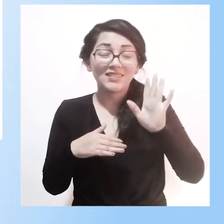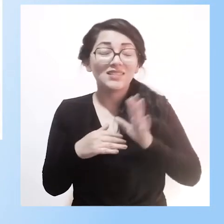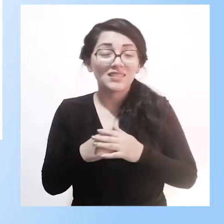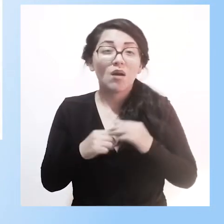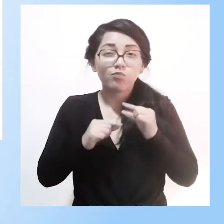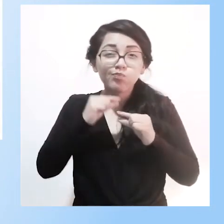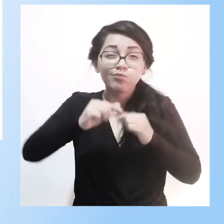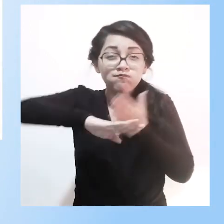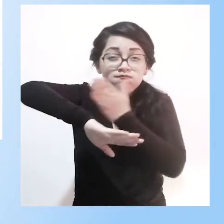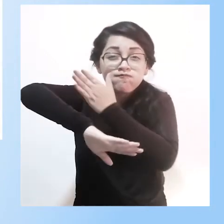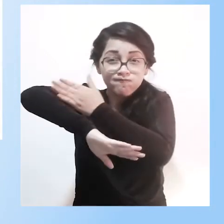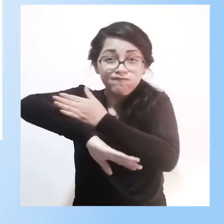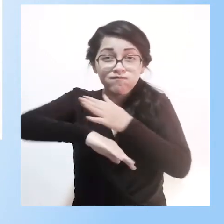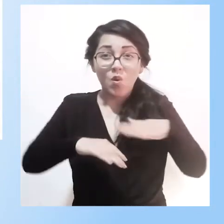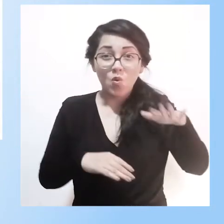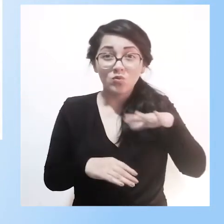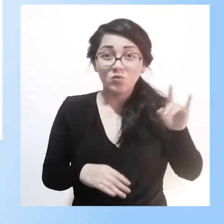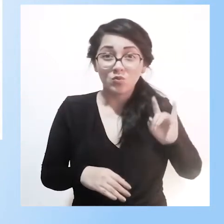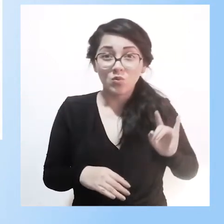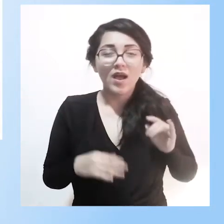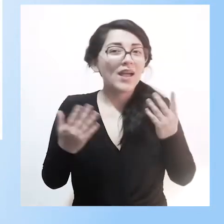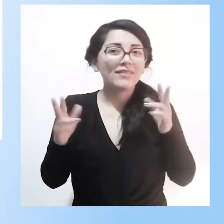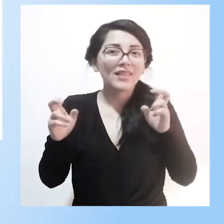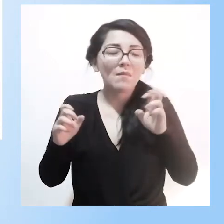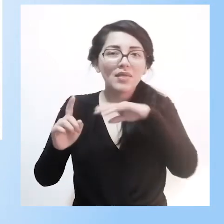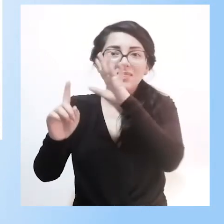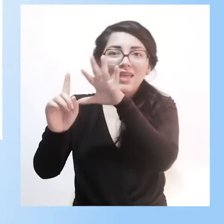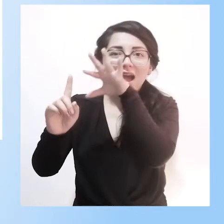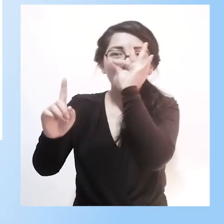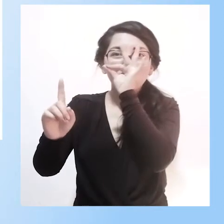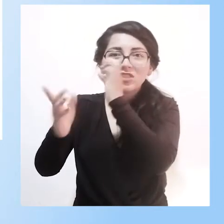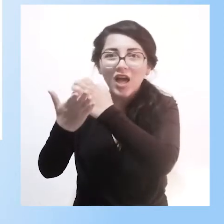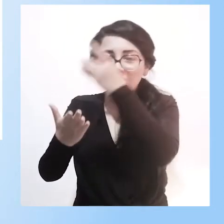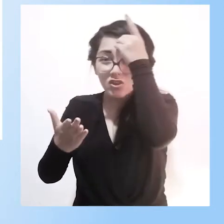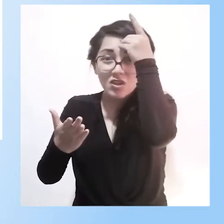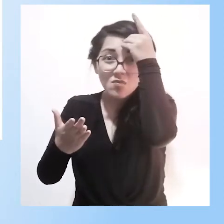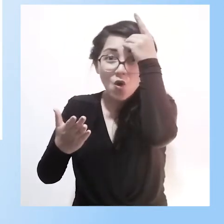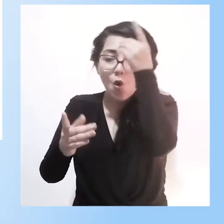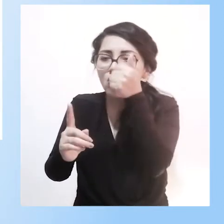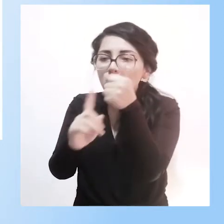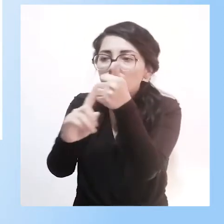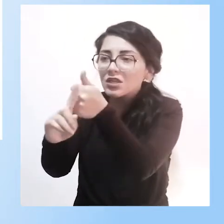sencillo, es el diagnóstico pedagógico individual especializado.